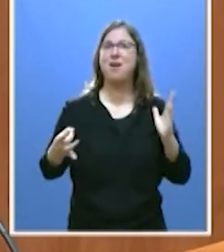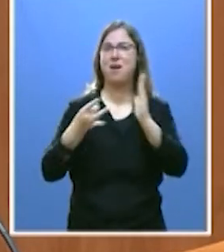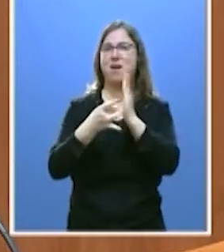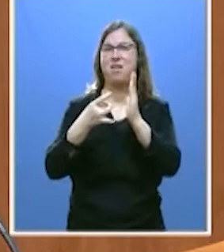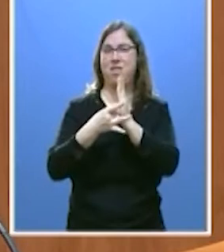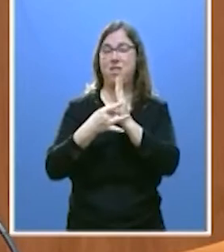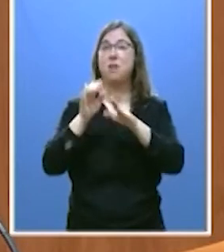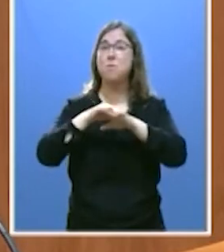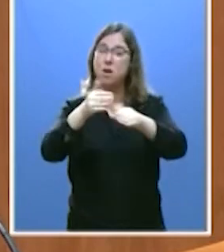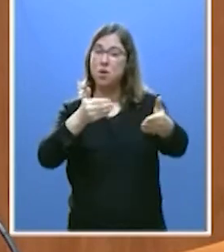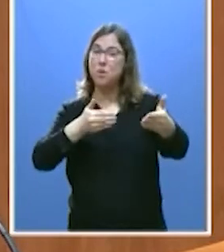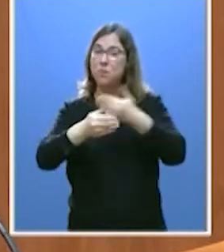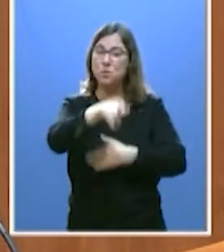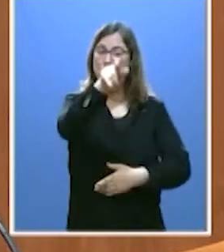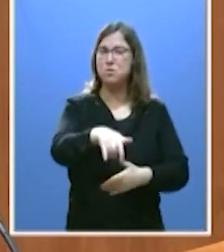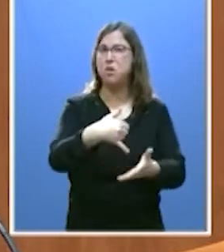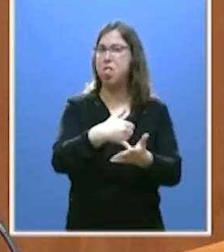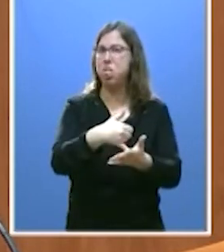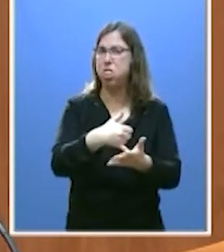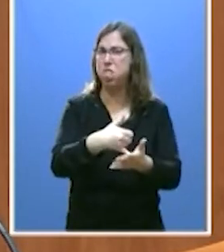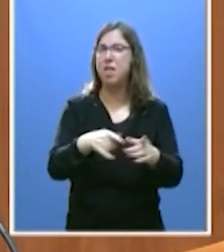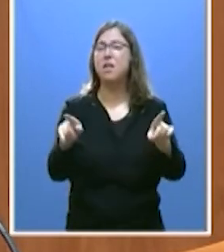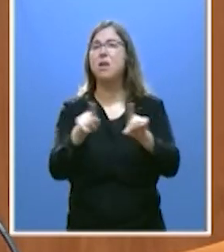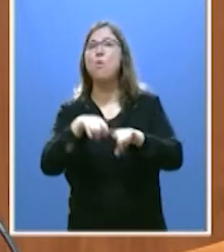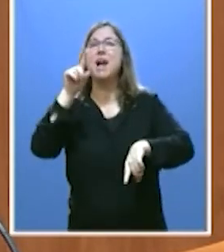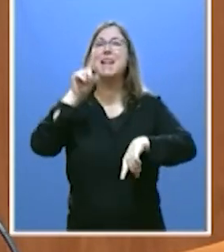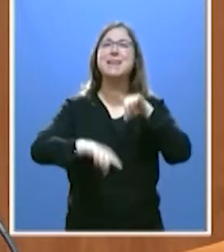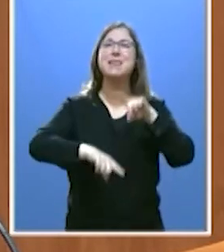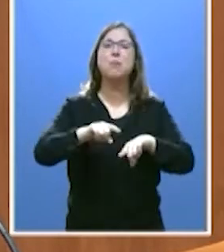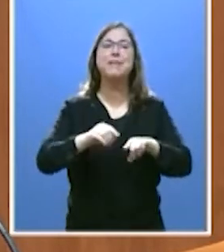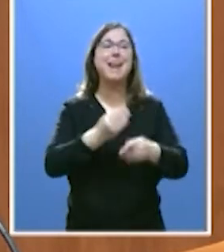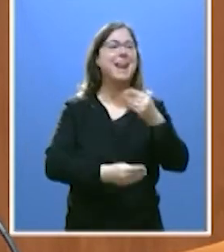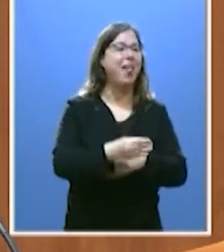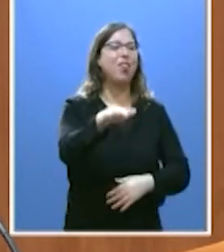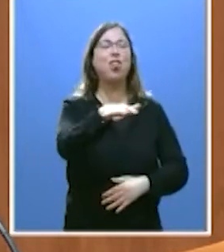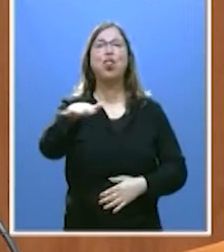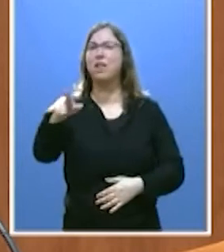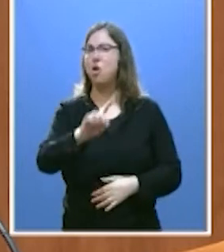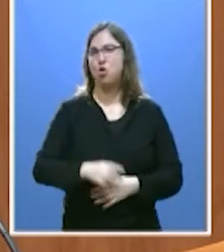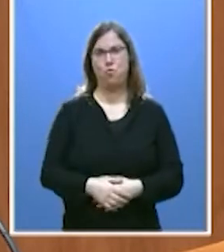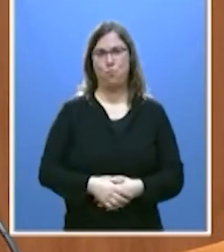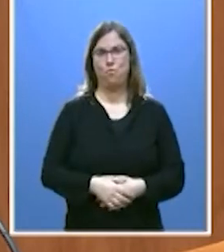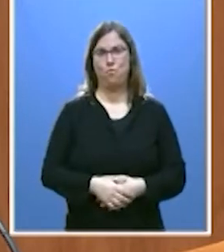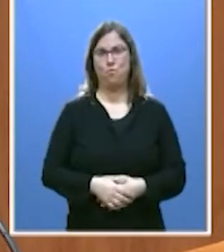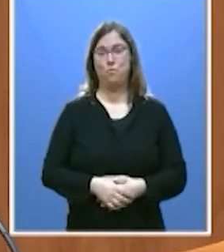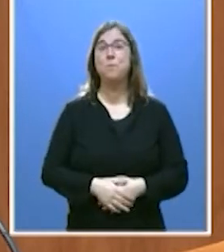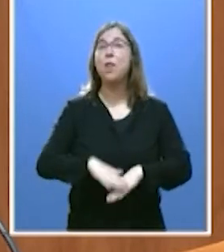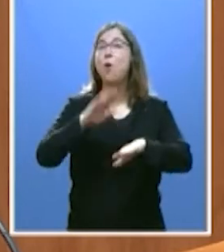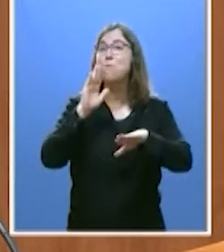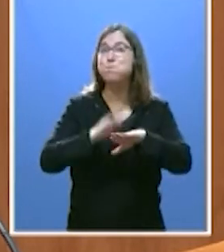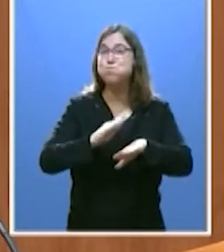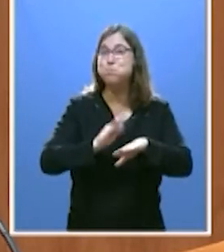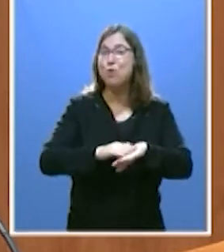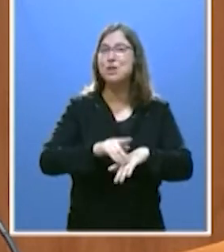futuro de los más desfavorecidos no esté condicionado por su nacimiento. Por esa razón necesitamos